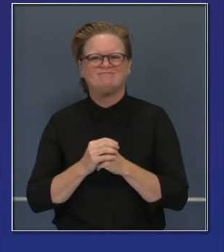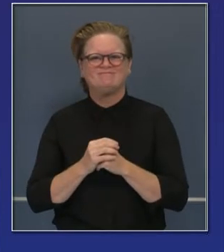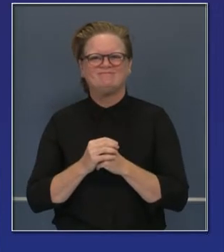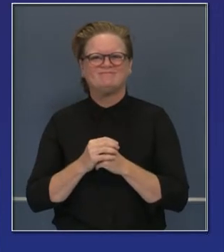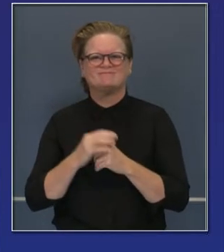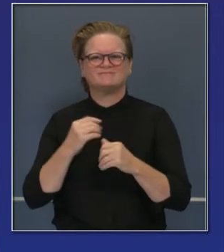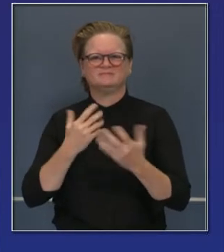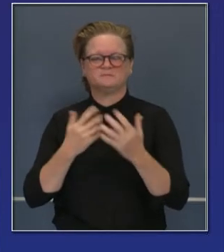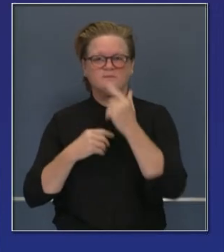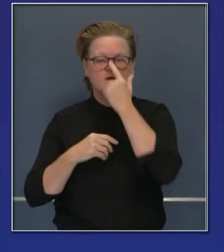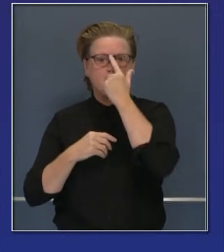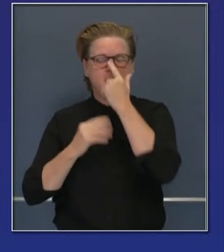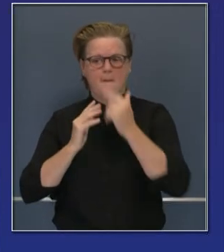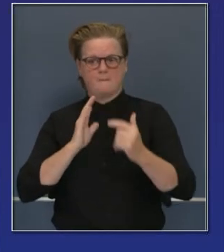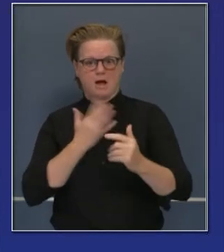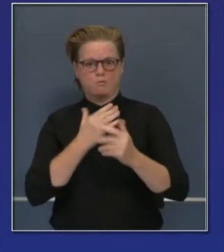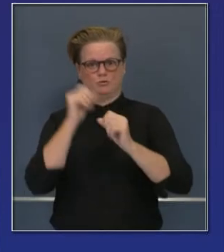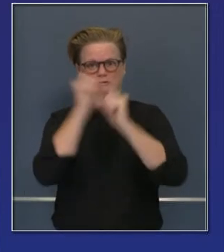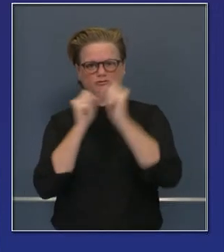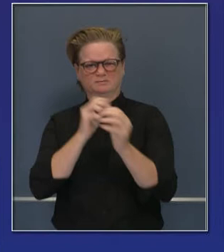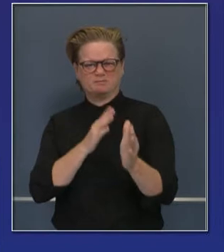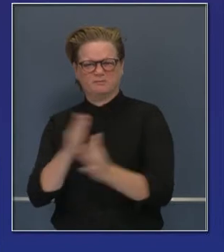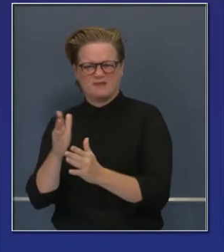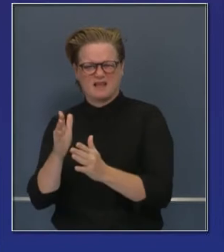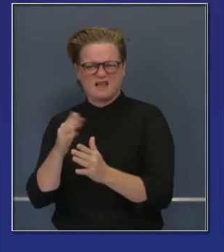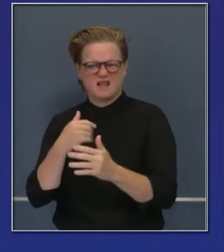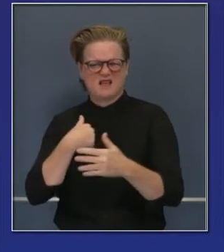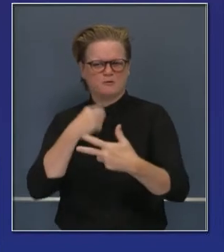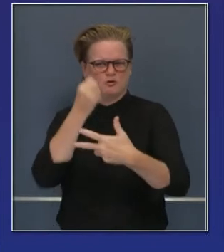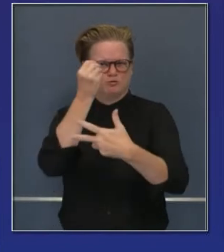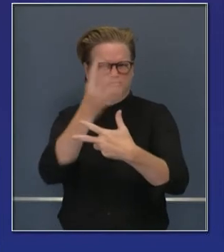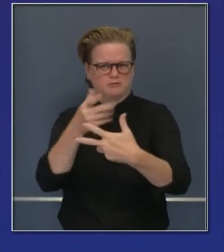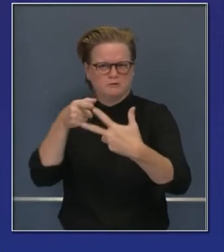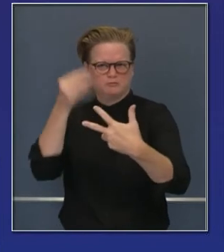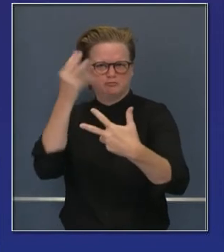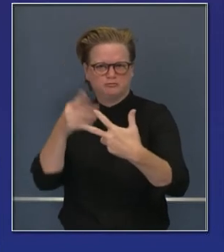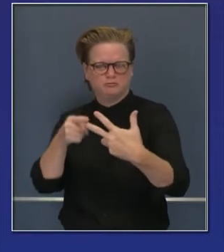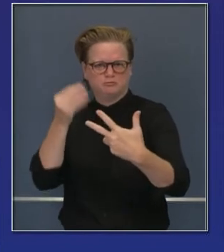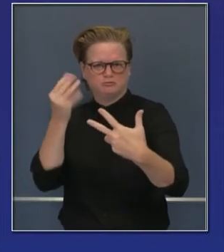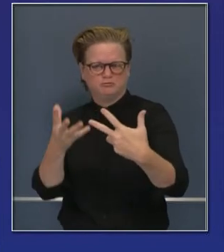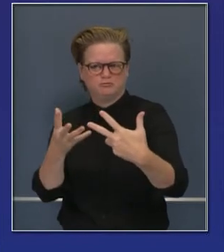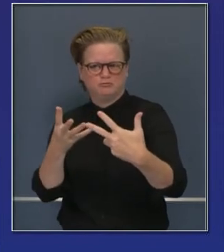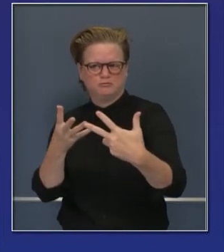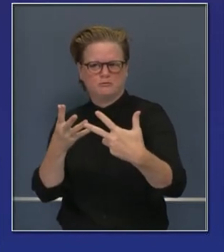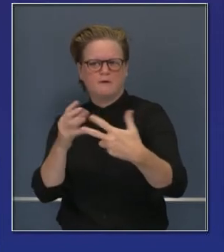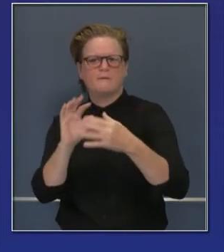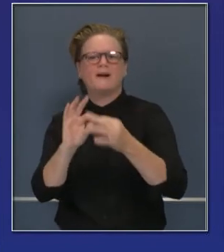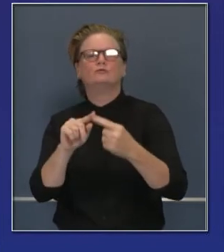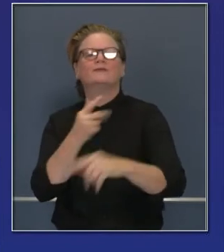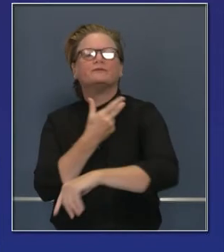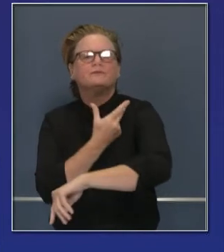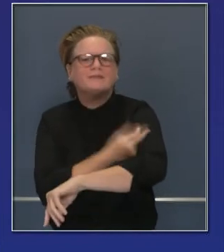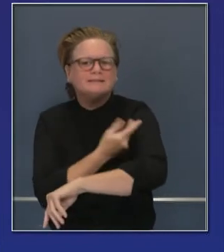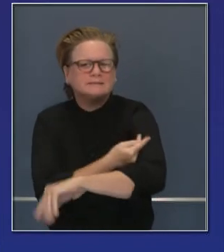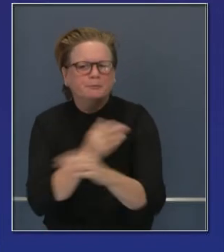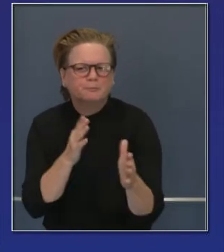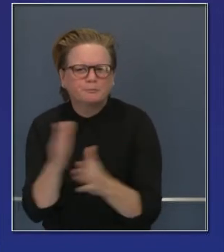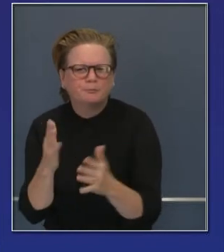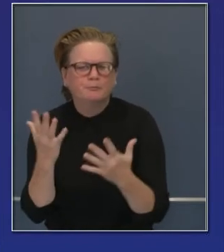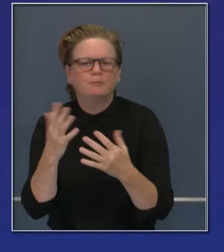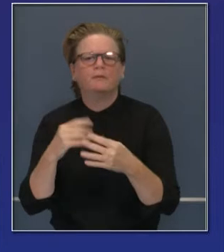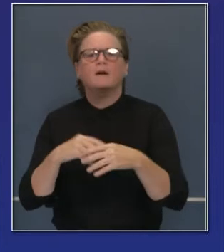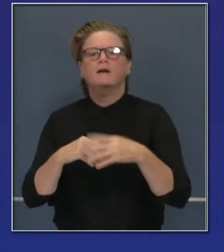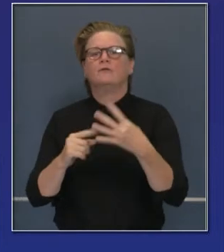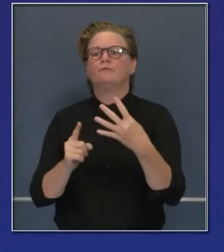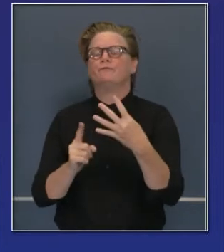luego, que respuesta, Ahora tiene un cuarto paso. Y desde el inicio de